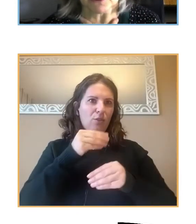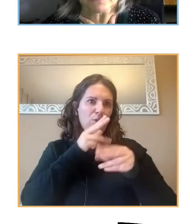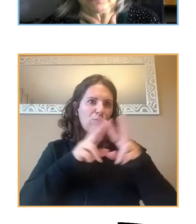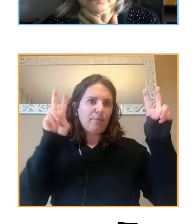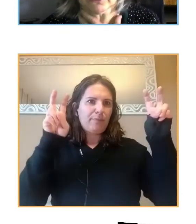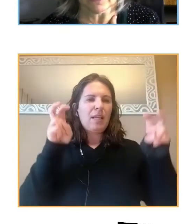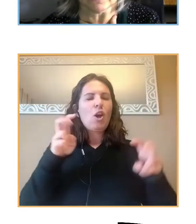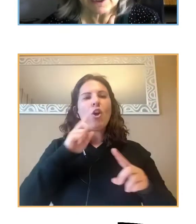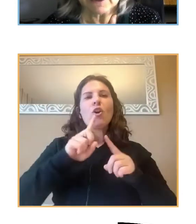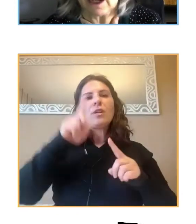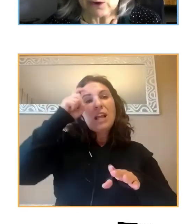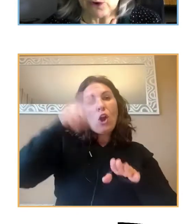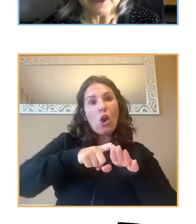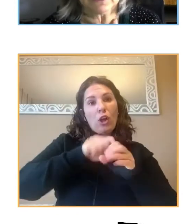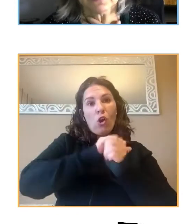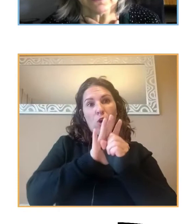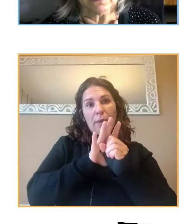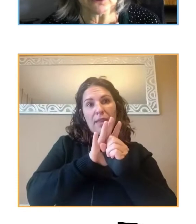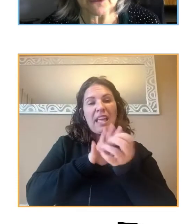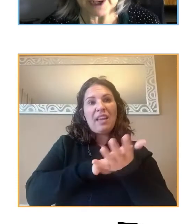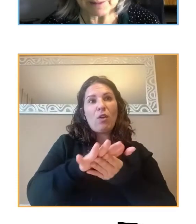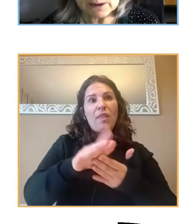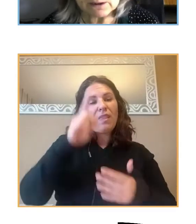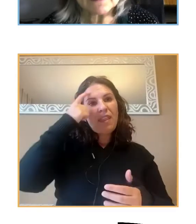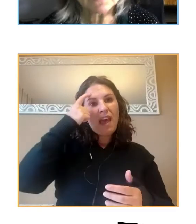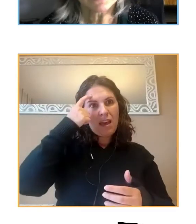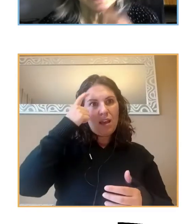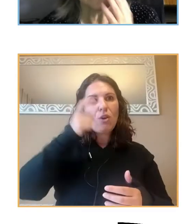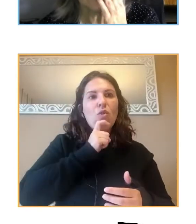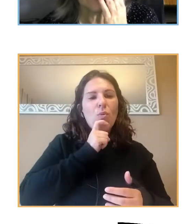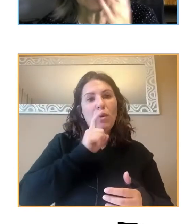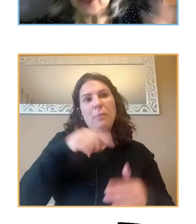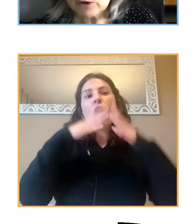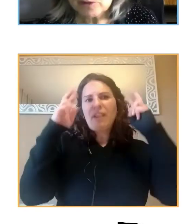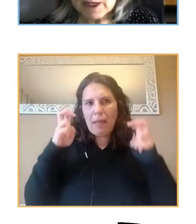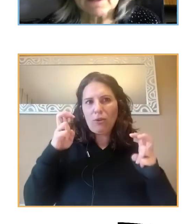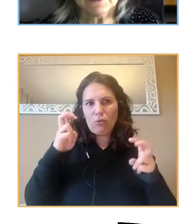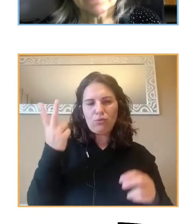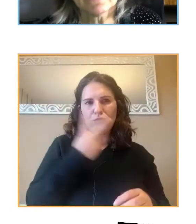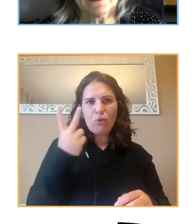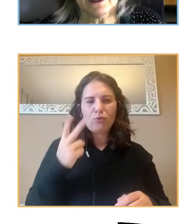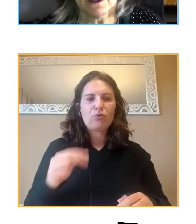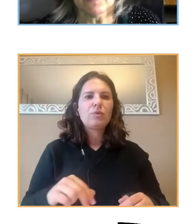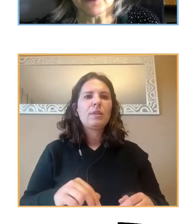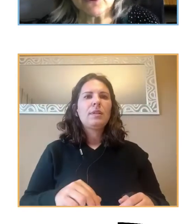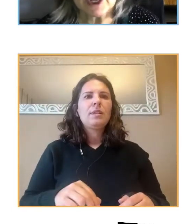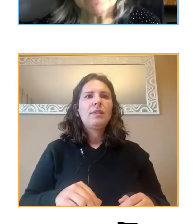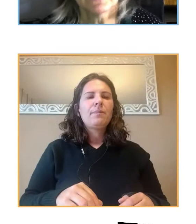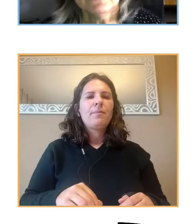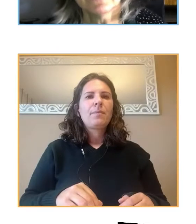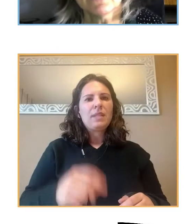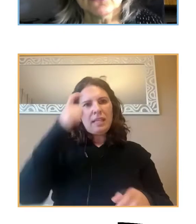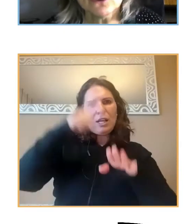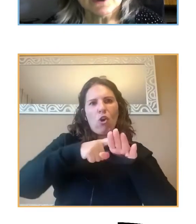consecuencias psicológicas de la COVID y el confinamiento. Entonces, podemos ver en esta figura,